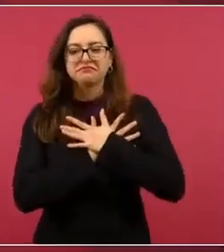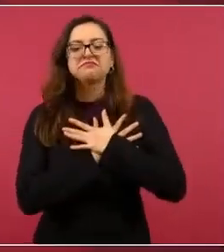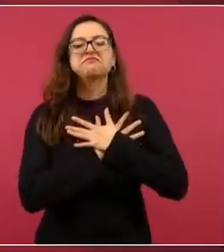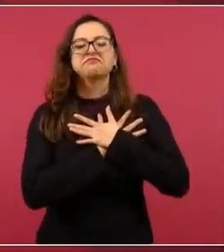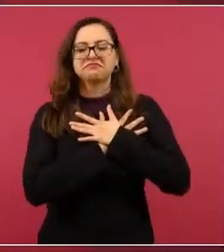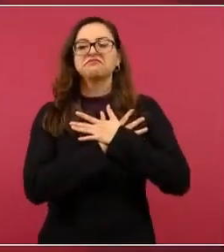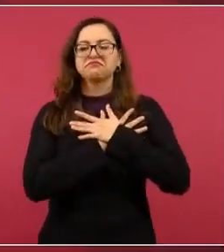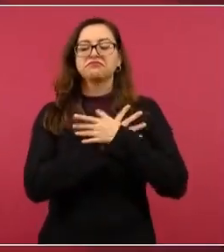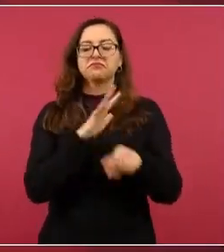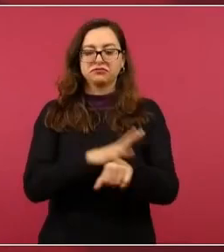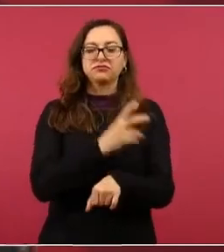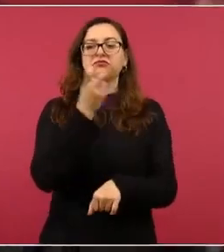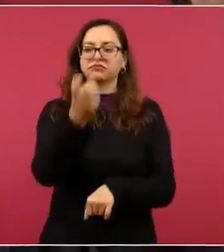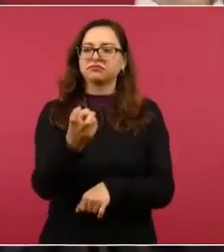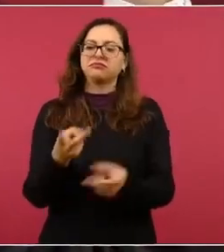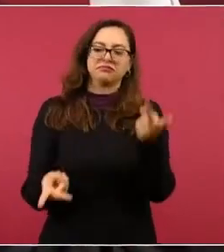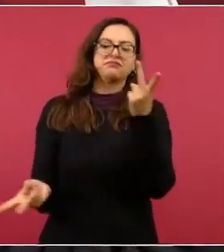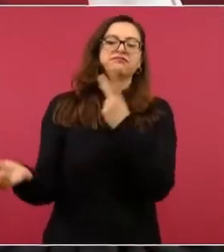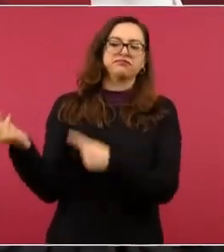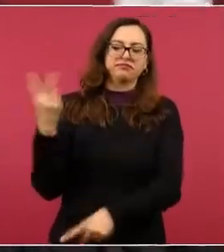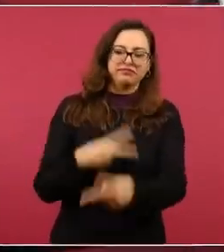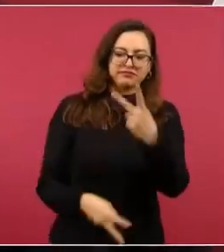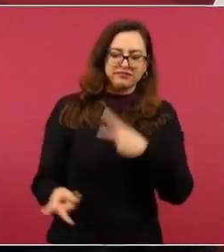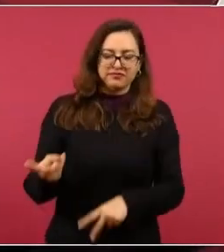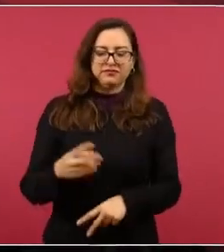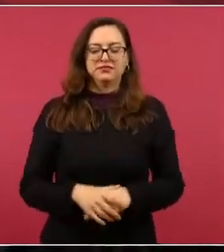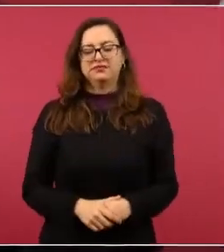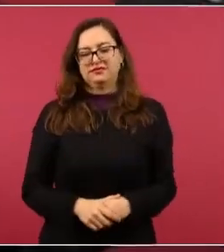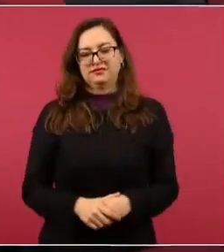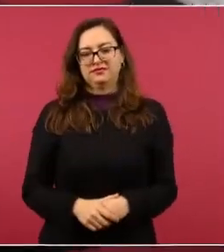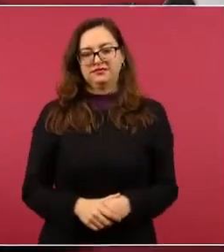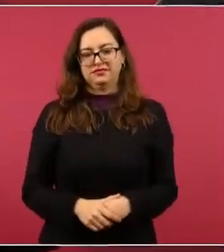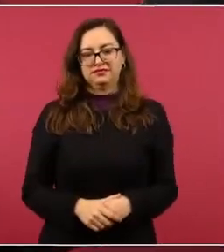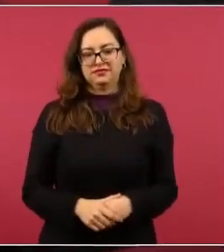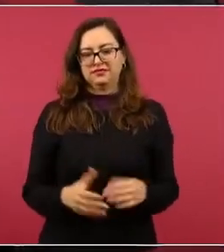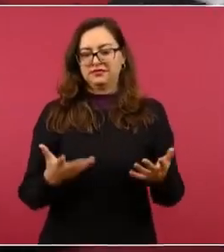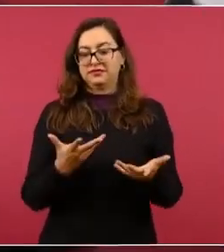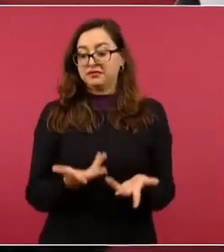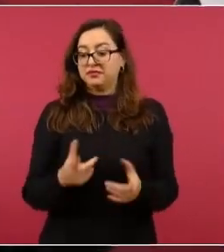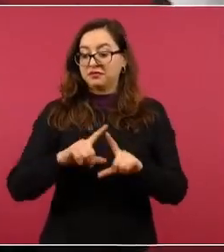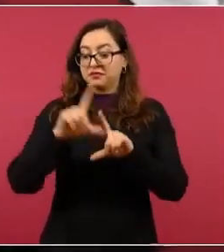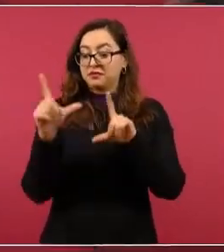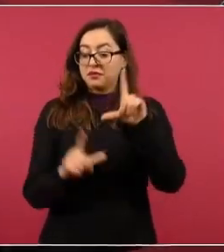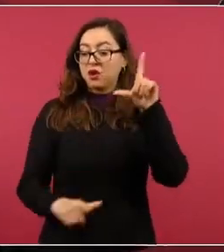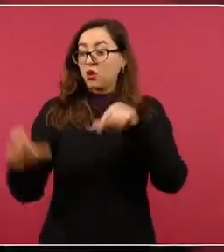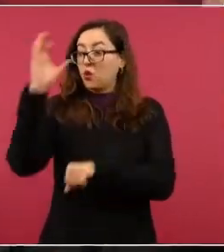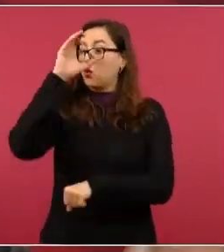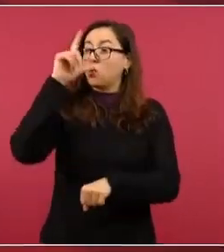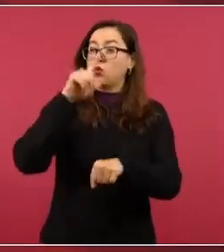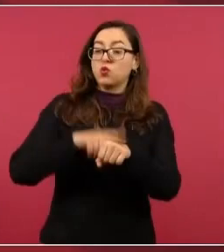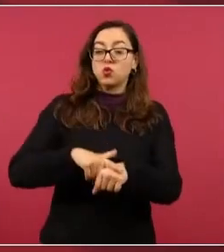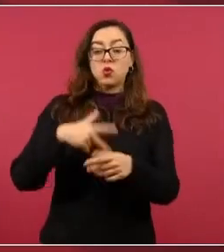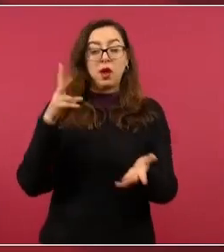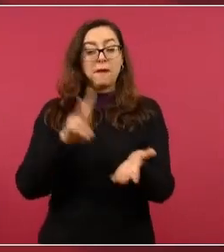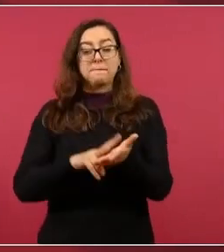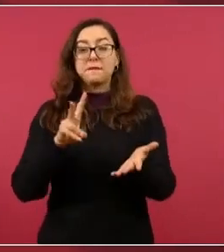porque me siento orgulloso de la grandeza cultural de México.